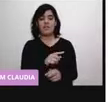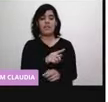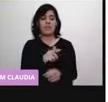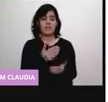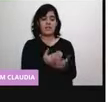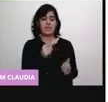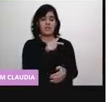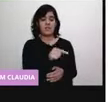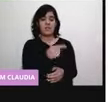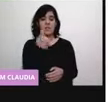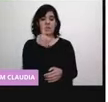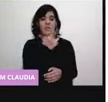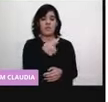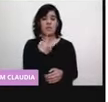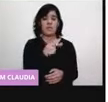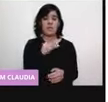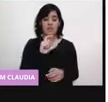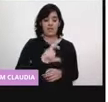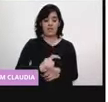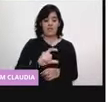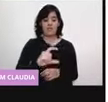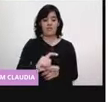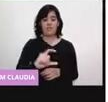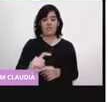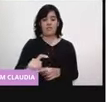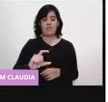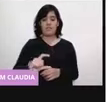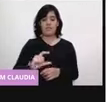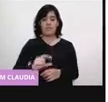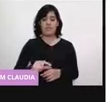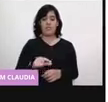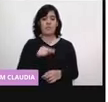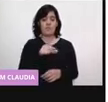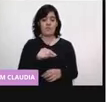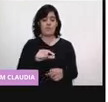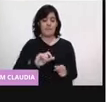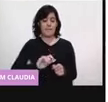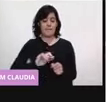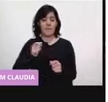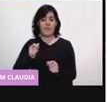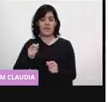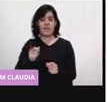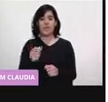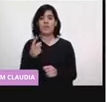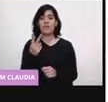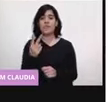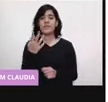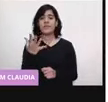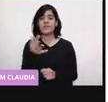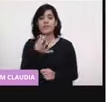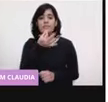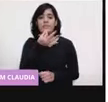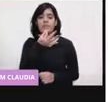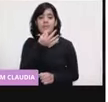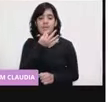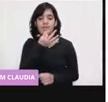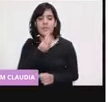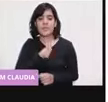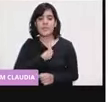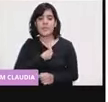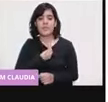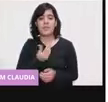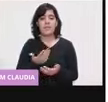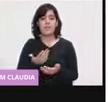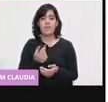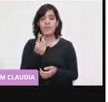Y los frasquitos, una vez que usted lo abre, le van a durar de dos a cinco minutos. Son